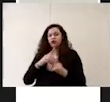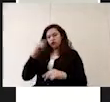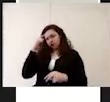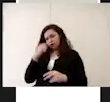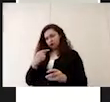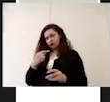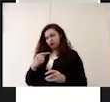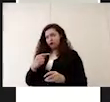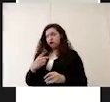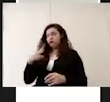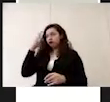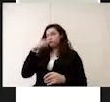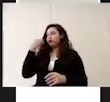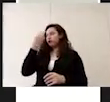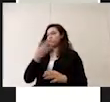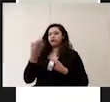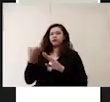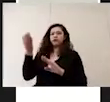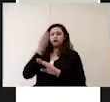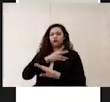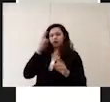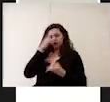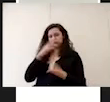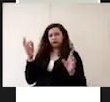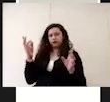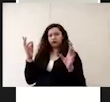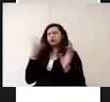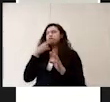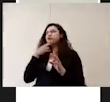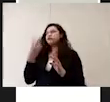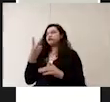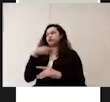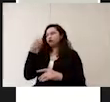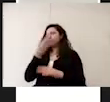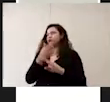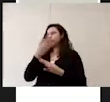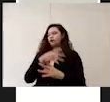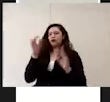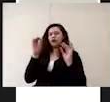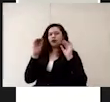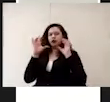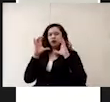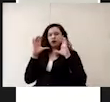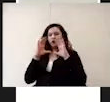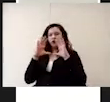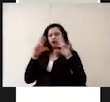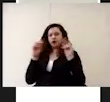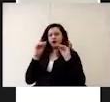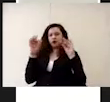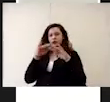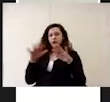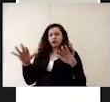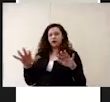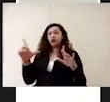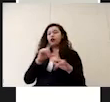al menos dos horas antes de la ocupación de la instalación y cambiar a baja velocidad dos horas después de que se